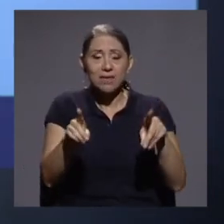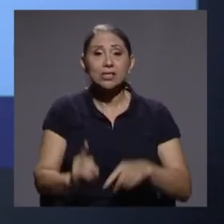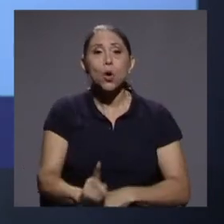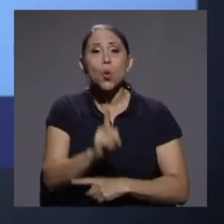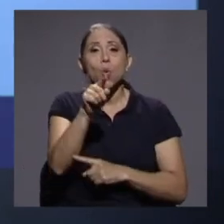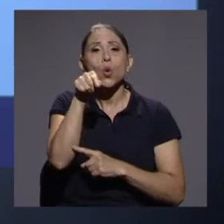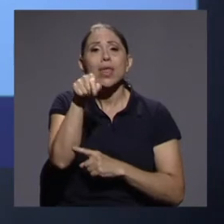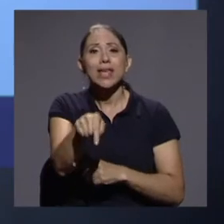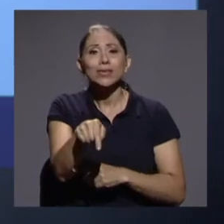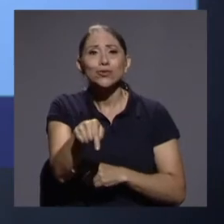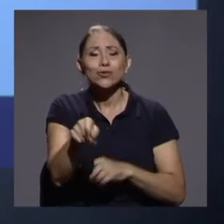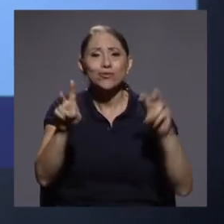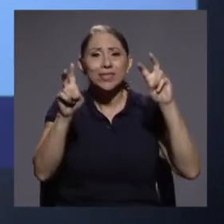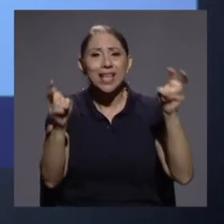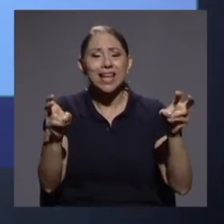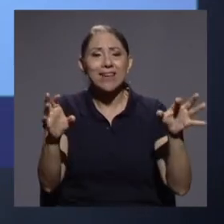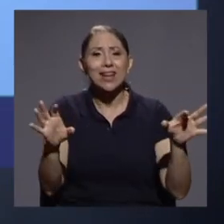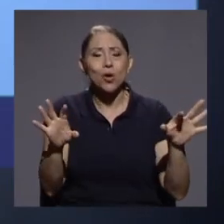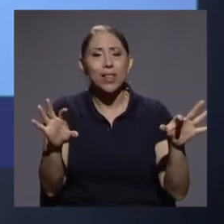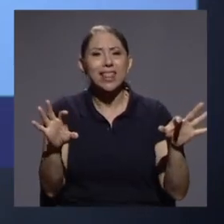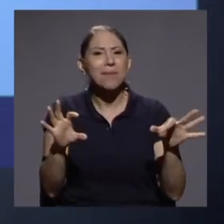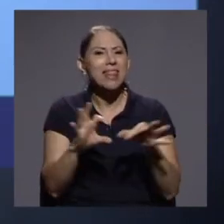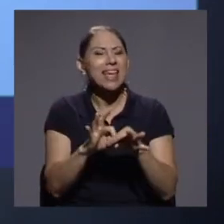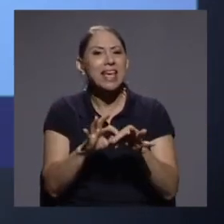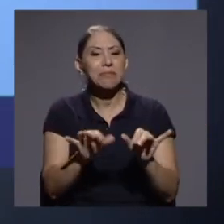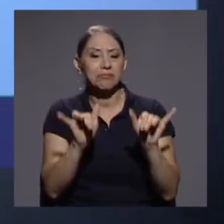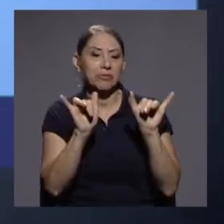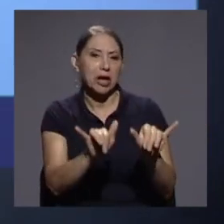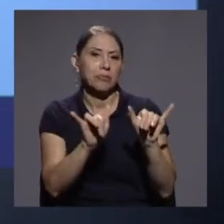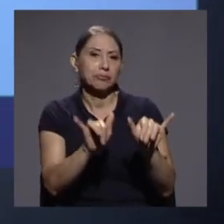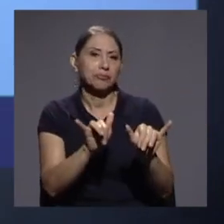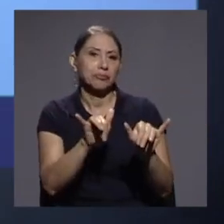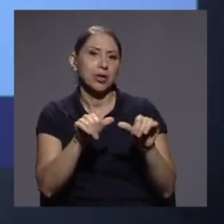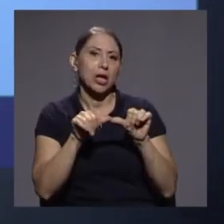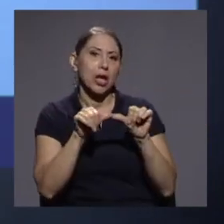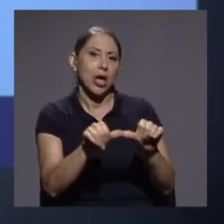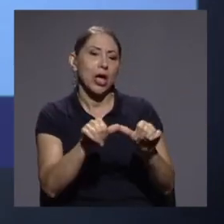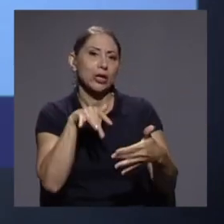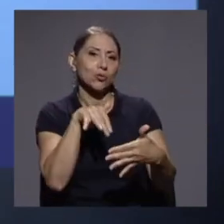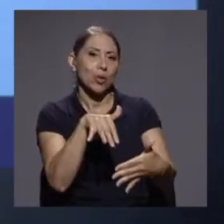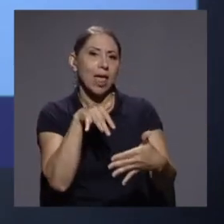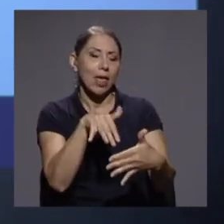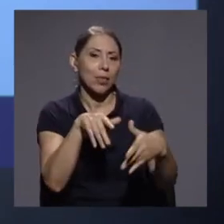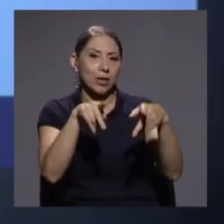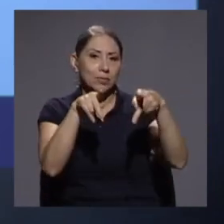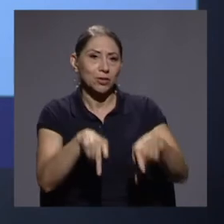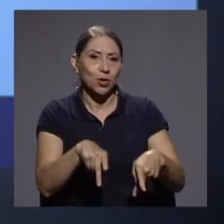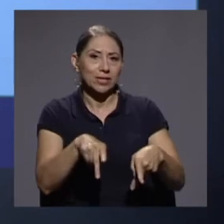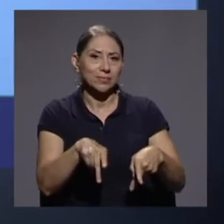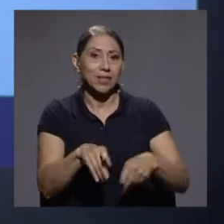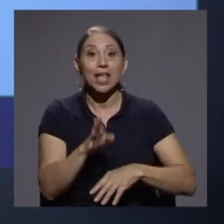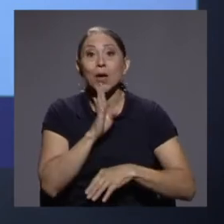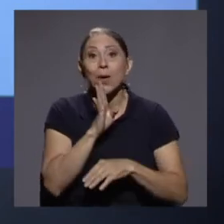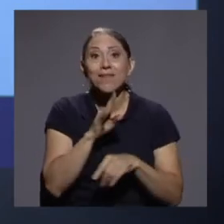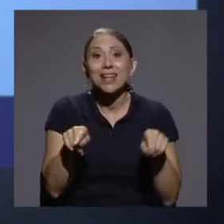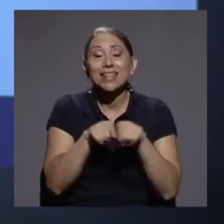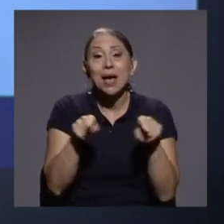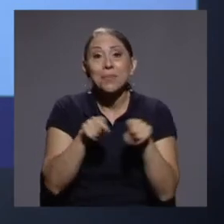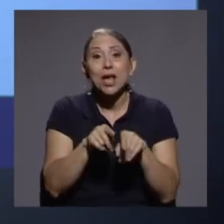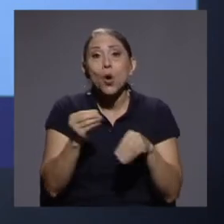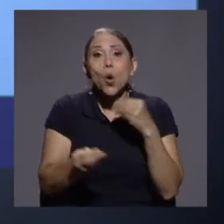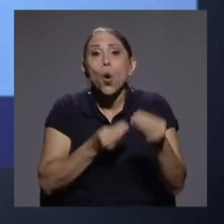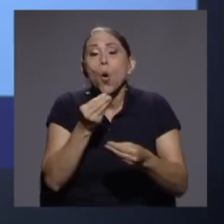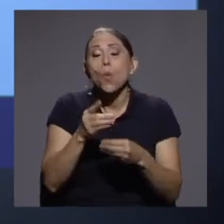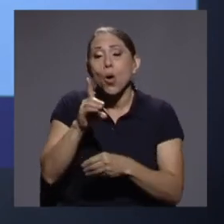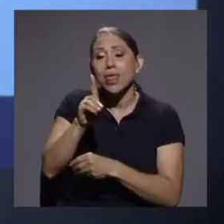retención. Y más precisamente, voy a hacer referencia al caso del desgranamiento. Vamos a entender el